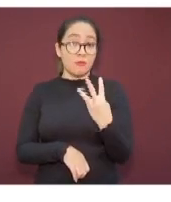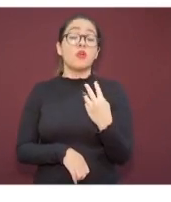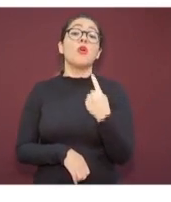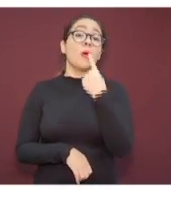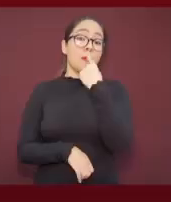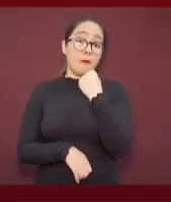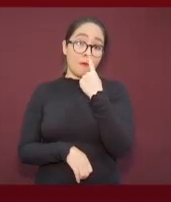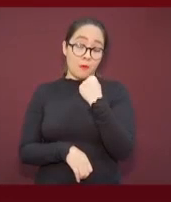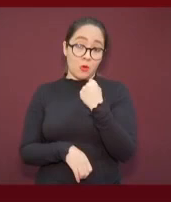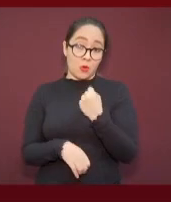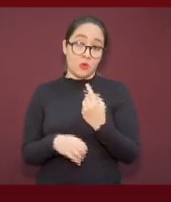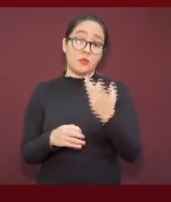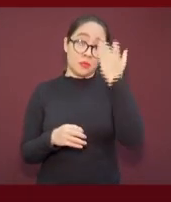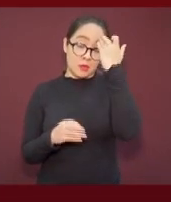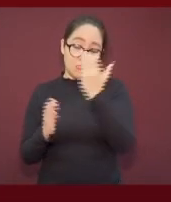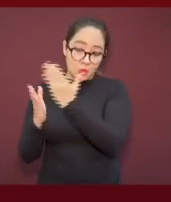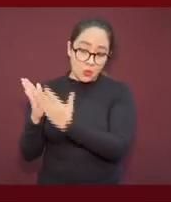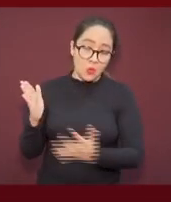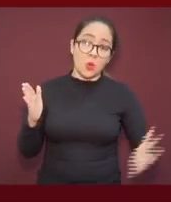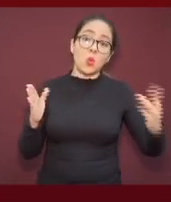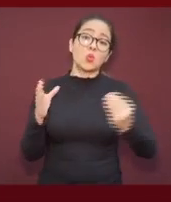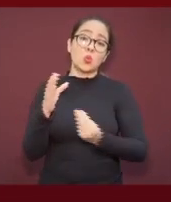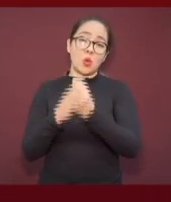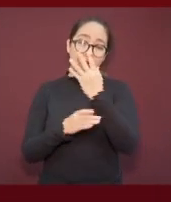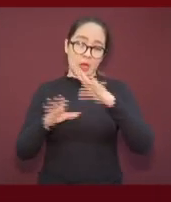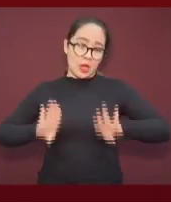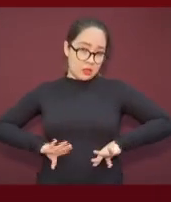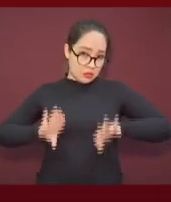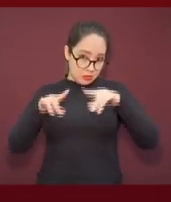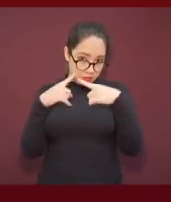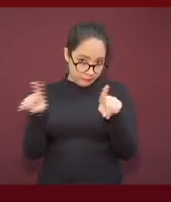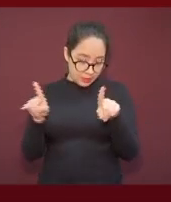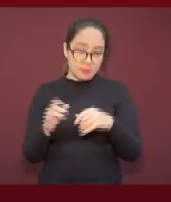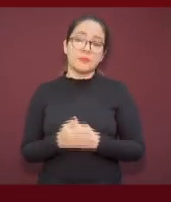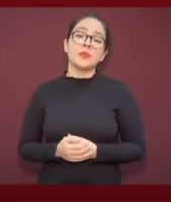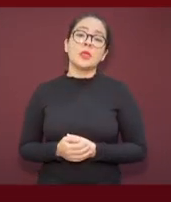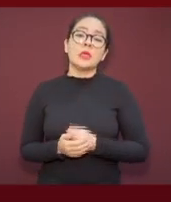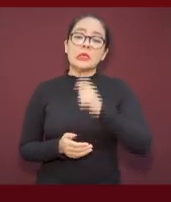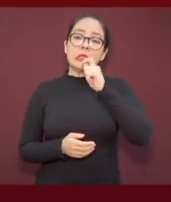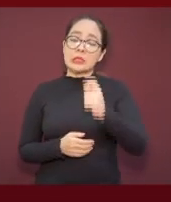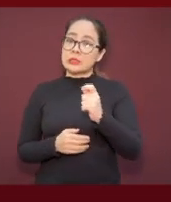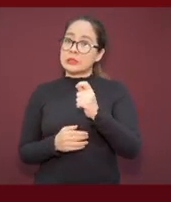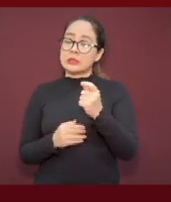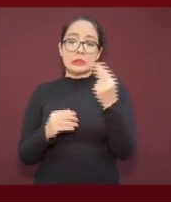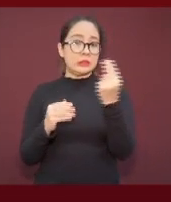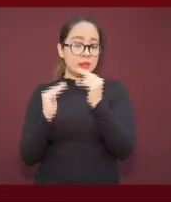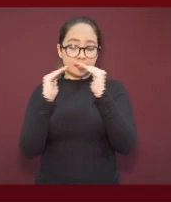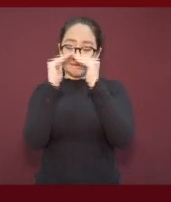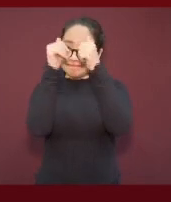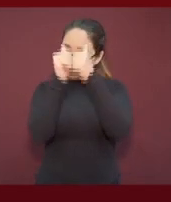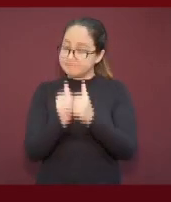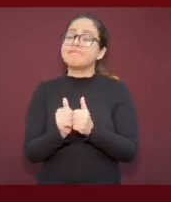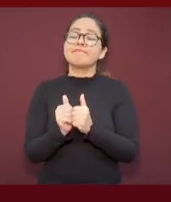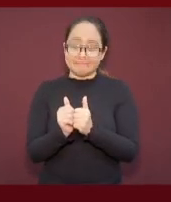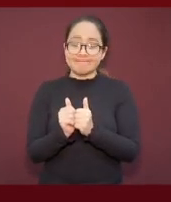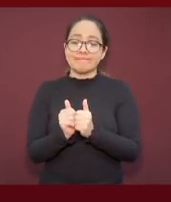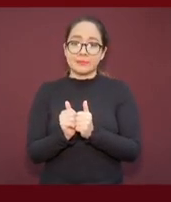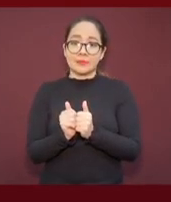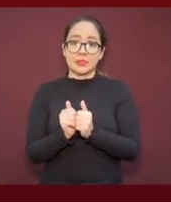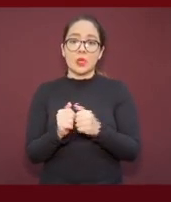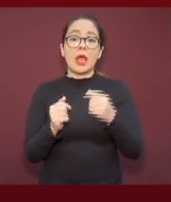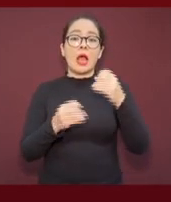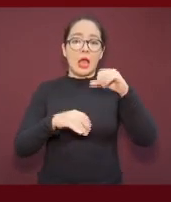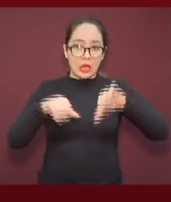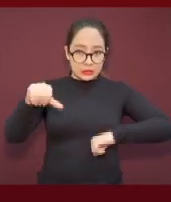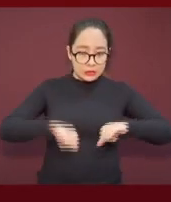los cuadros. En nivel rojo tenemos que seguir en casa y solamente se permiten las actividades laborales esenciales.